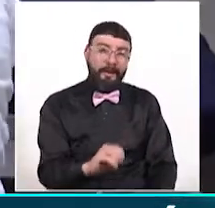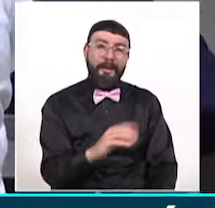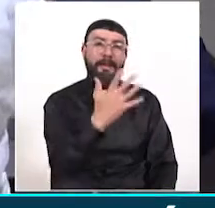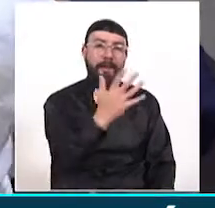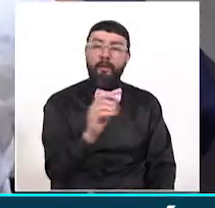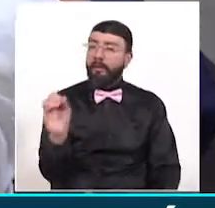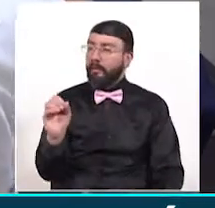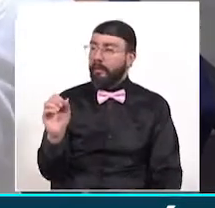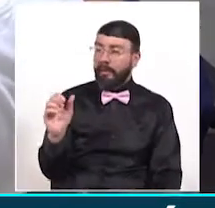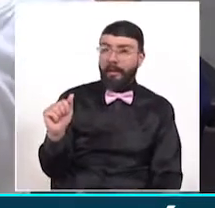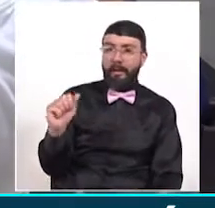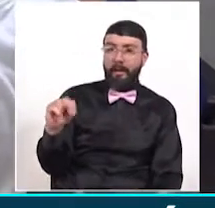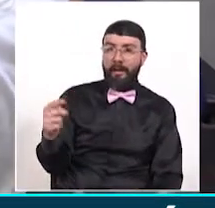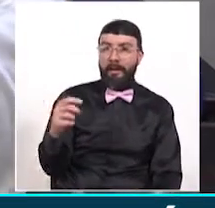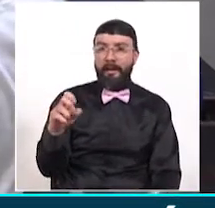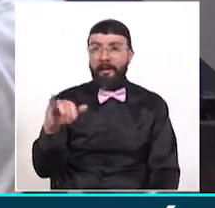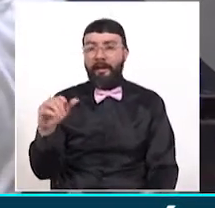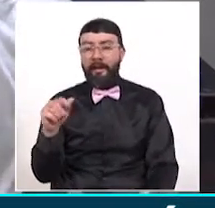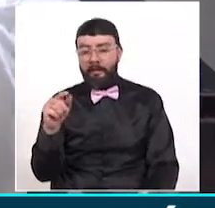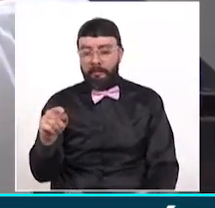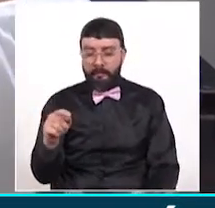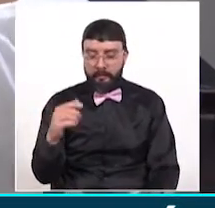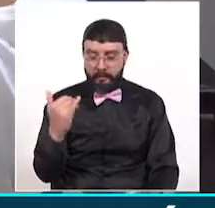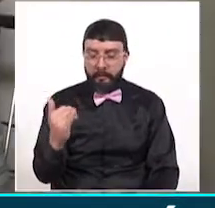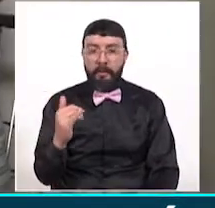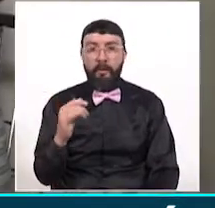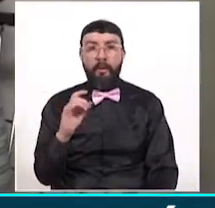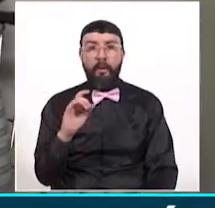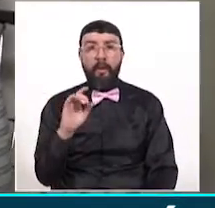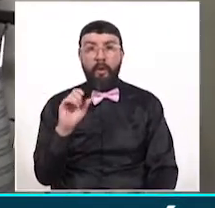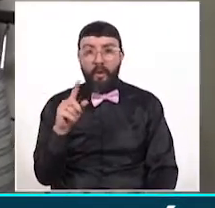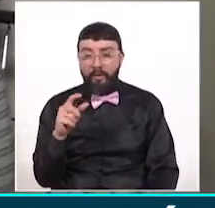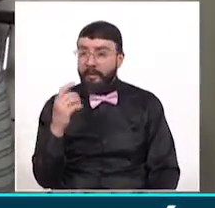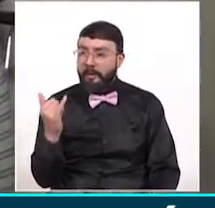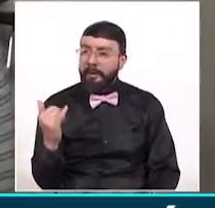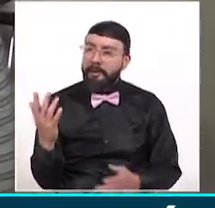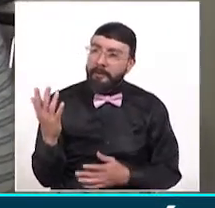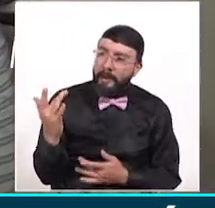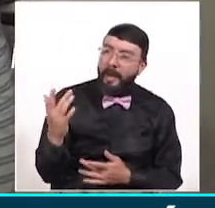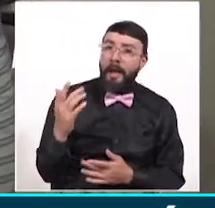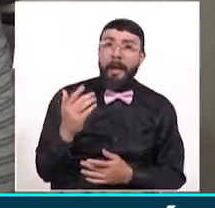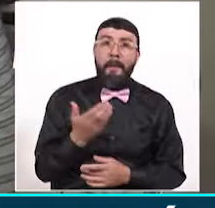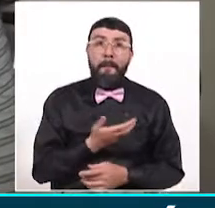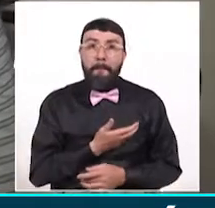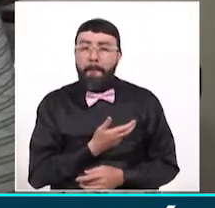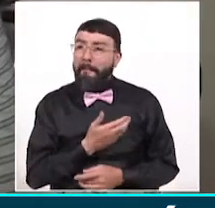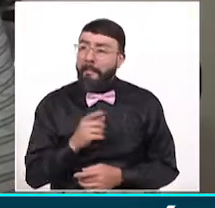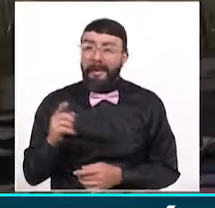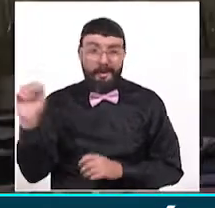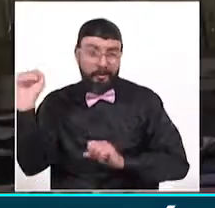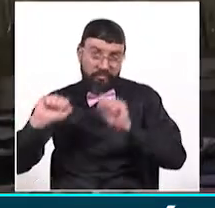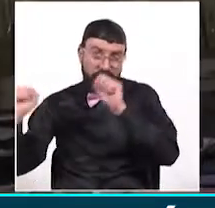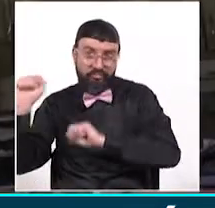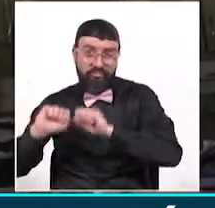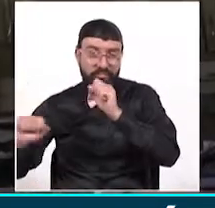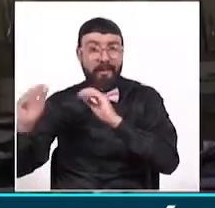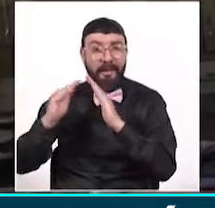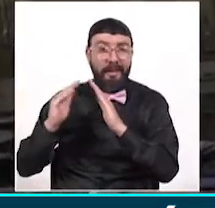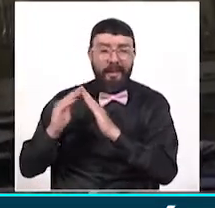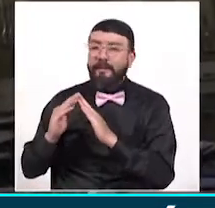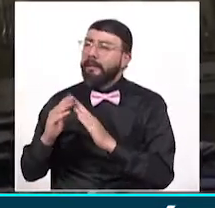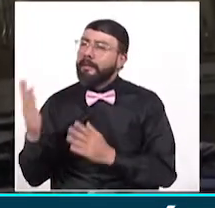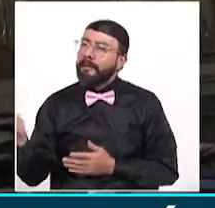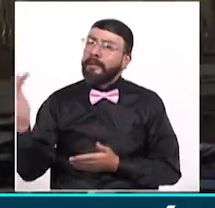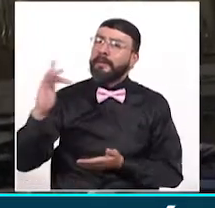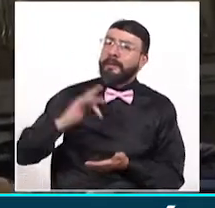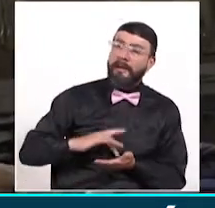hasta Angélica de grado 11, esperan con ansias a que su mamá llegue del trabajo, aseando casas de familia, para que les preste